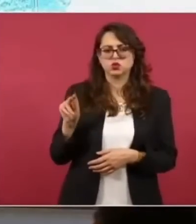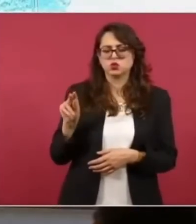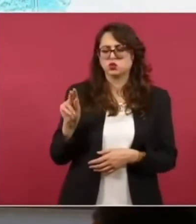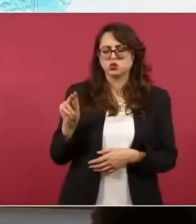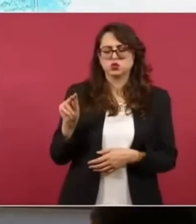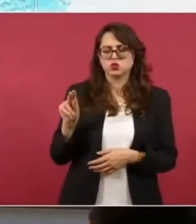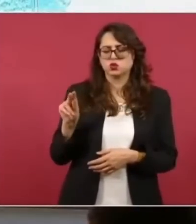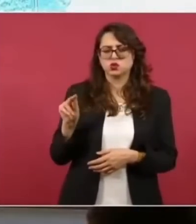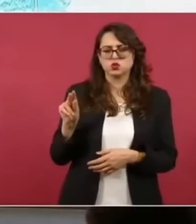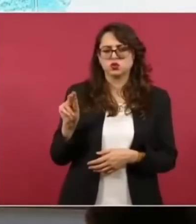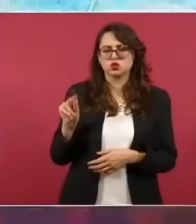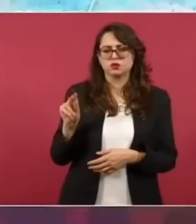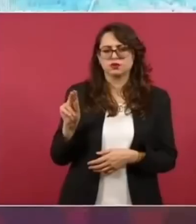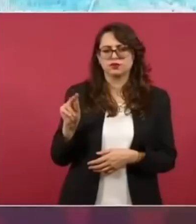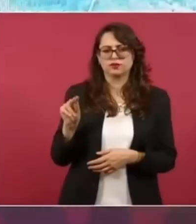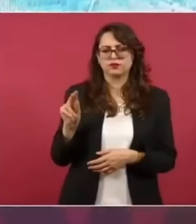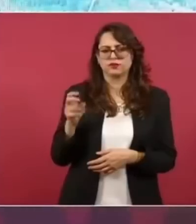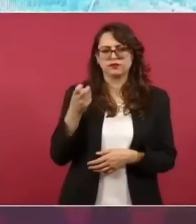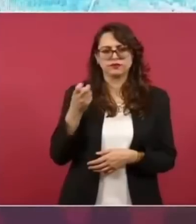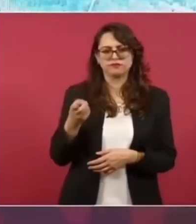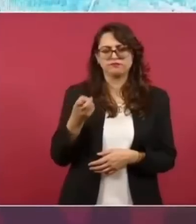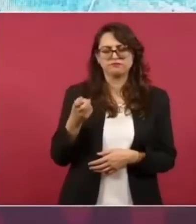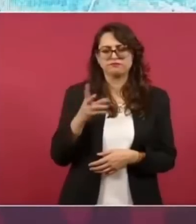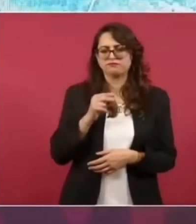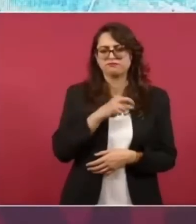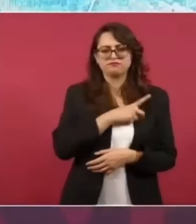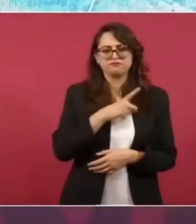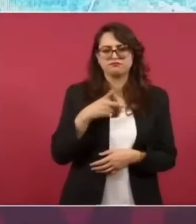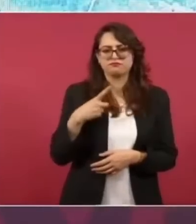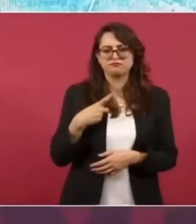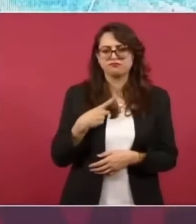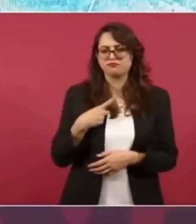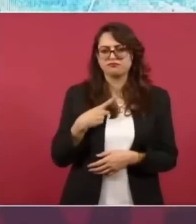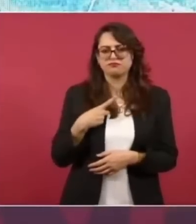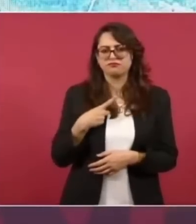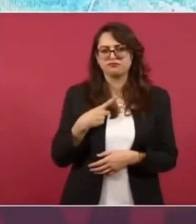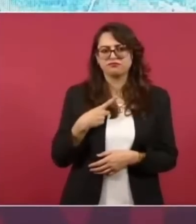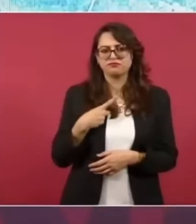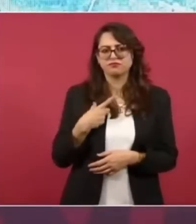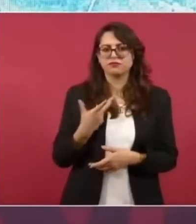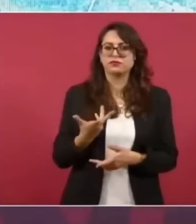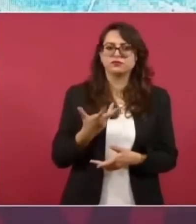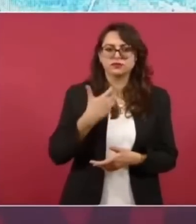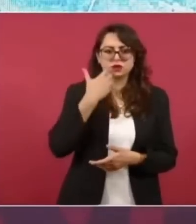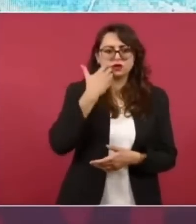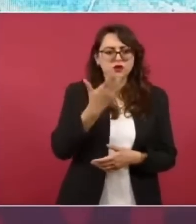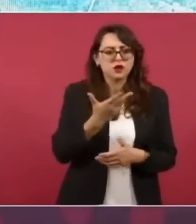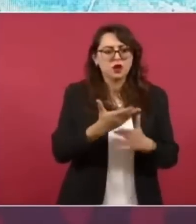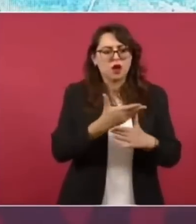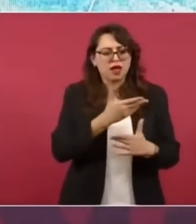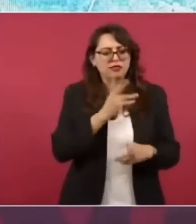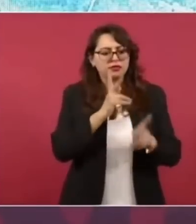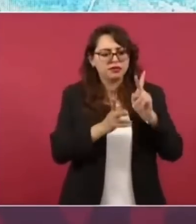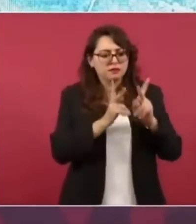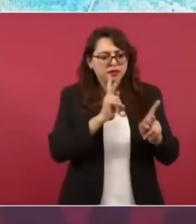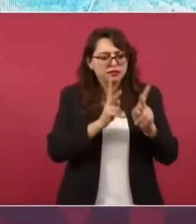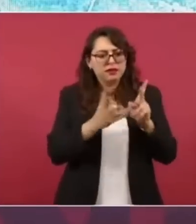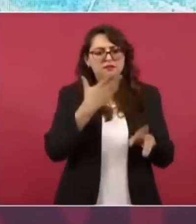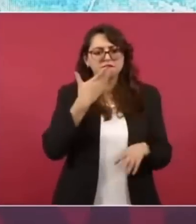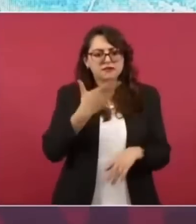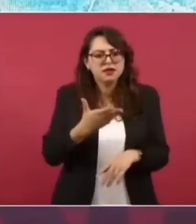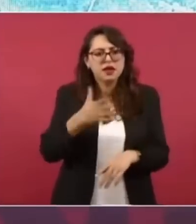se da a conocer el decreto no además quiero hablar con él para ver si